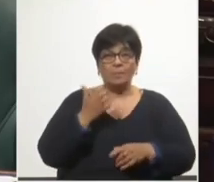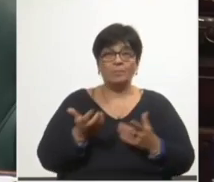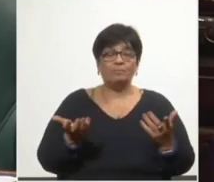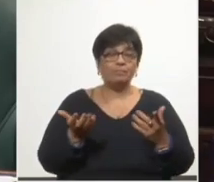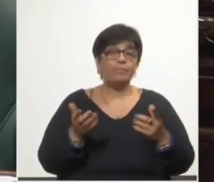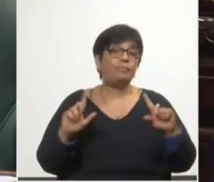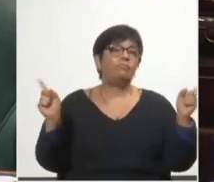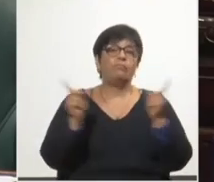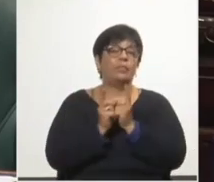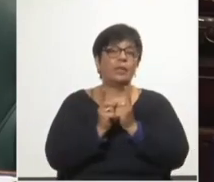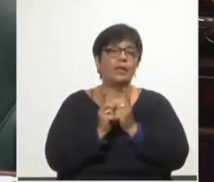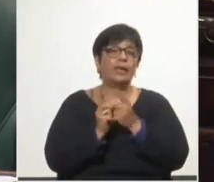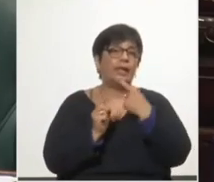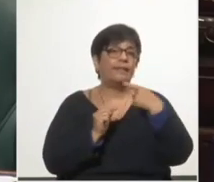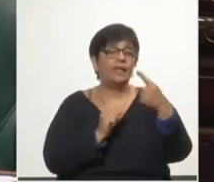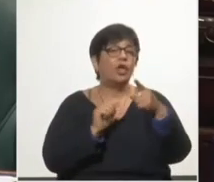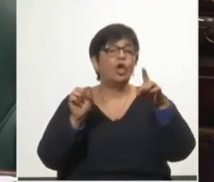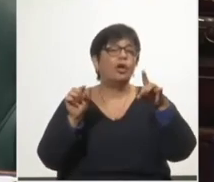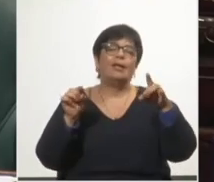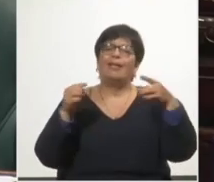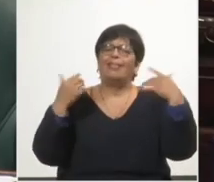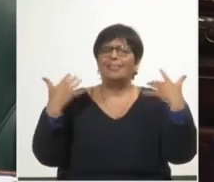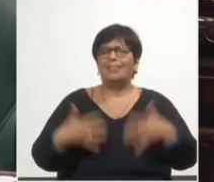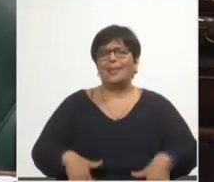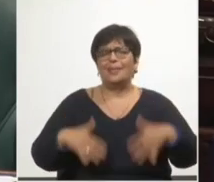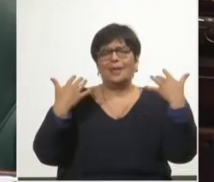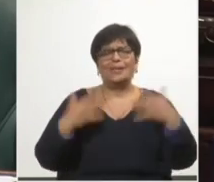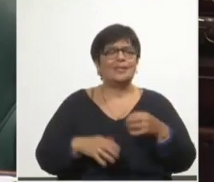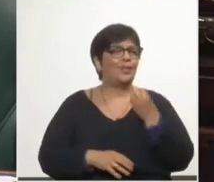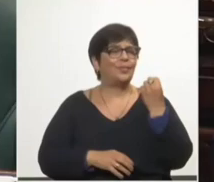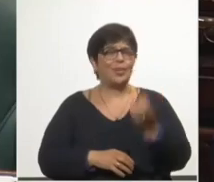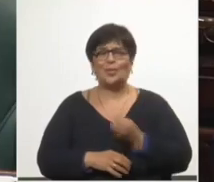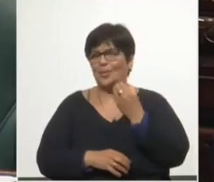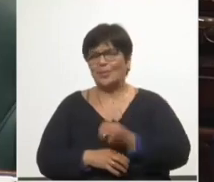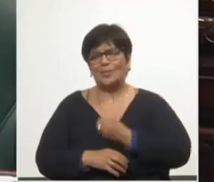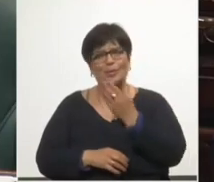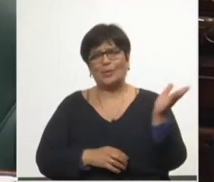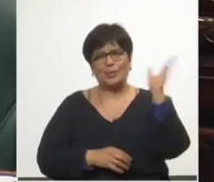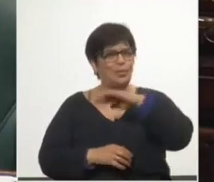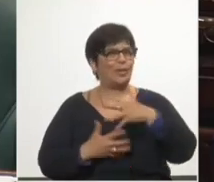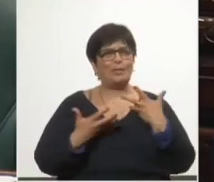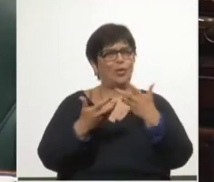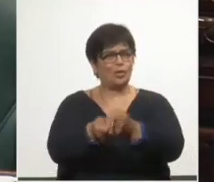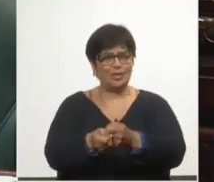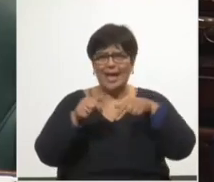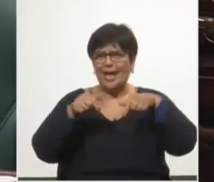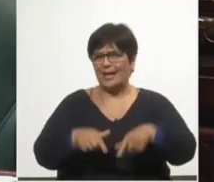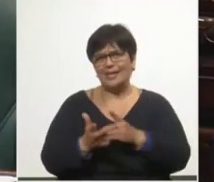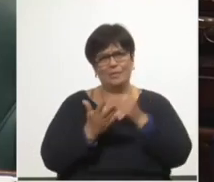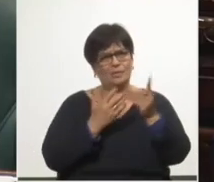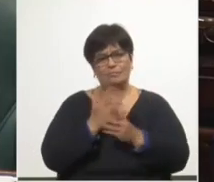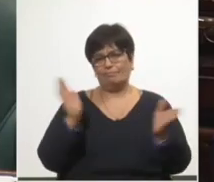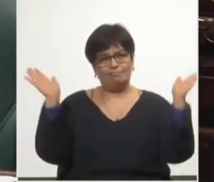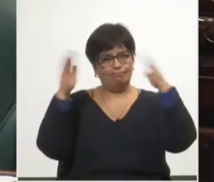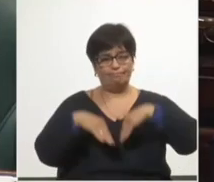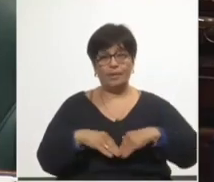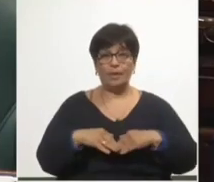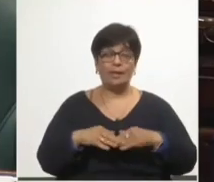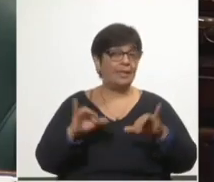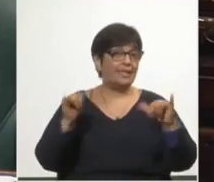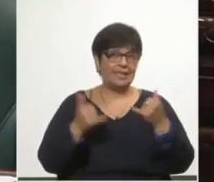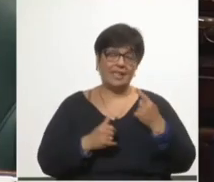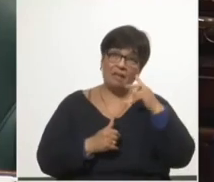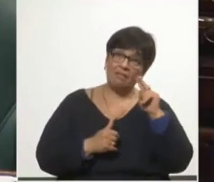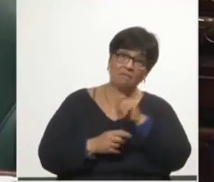En resumen, señor Presidente, sobran las razones que nos impiden acompañar este proyecto. Hemos